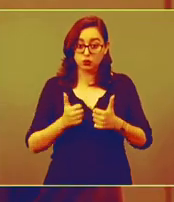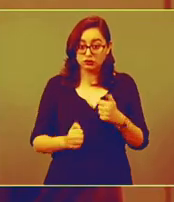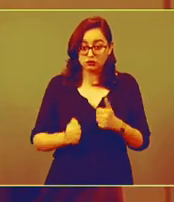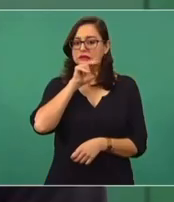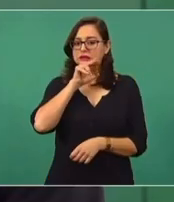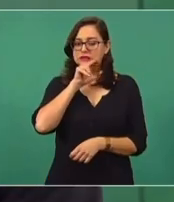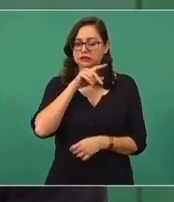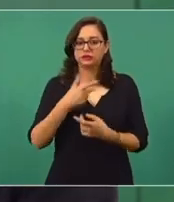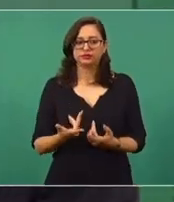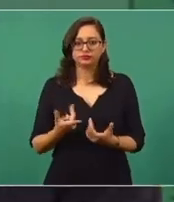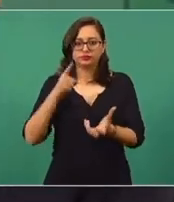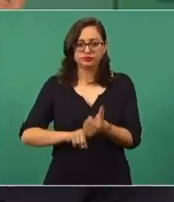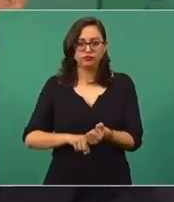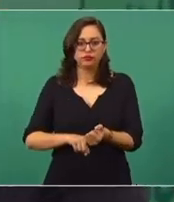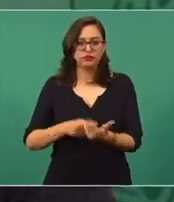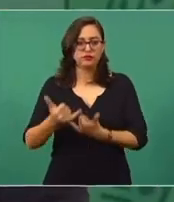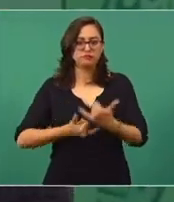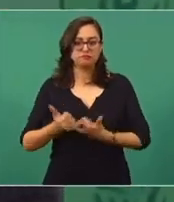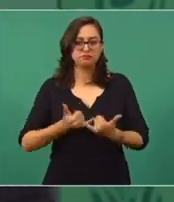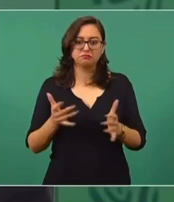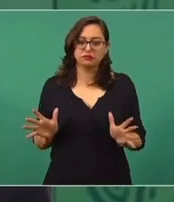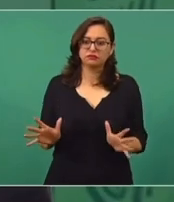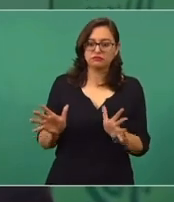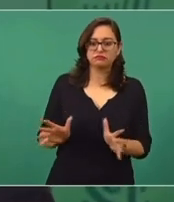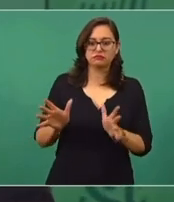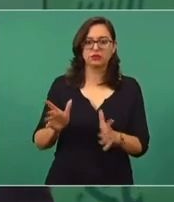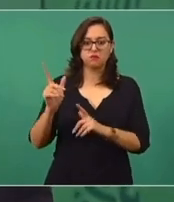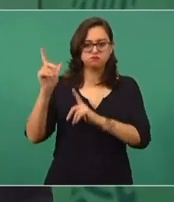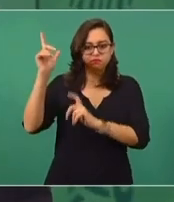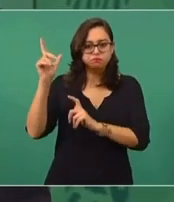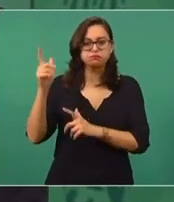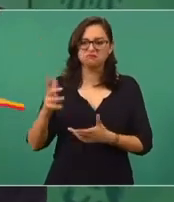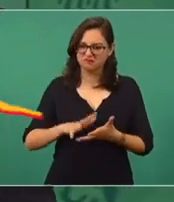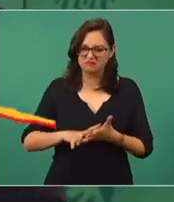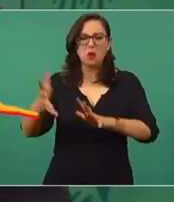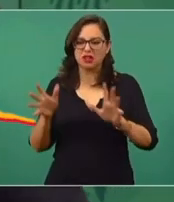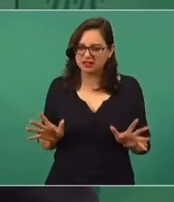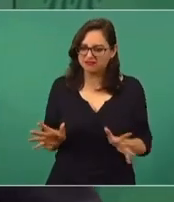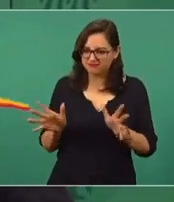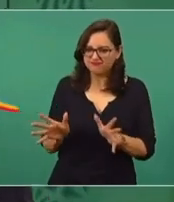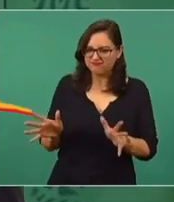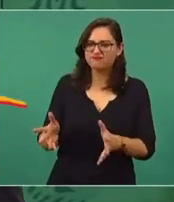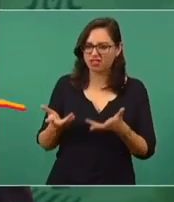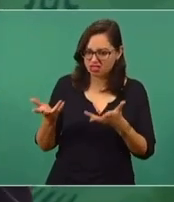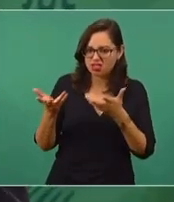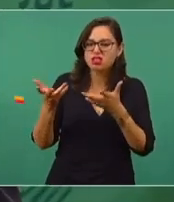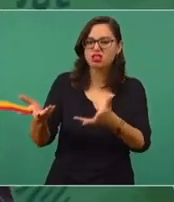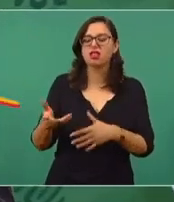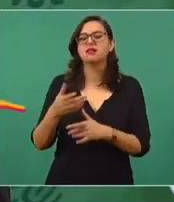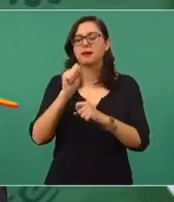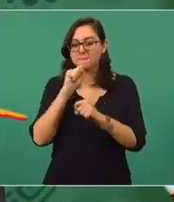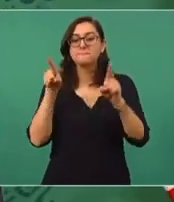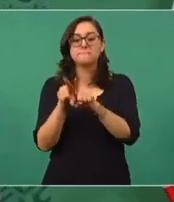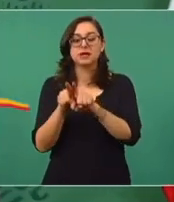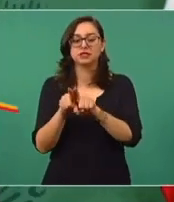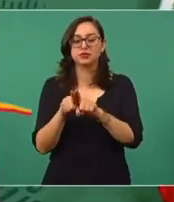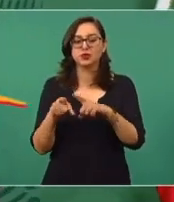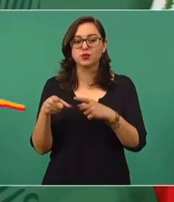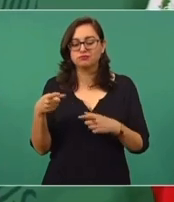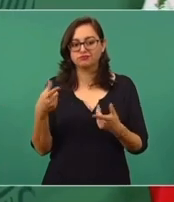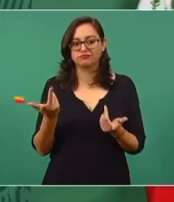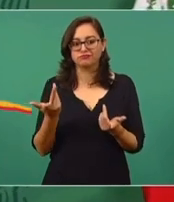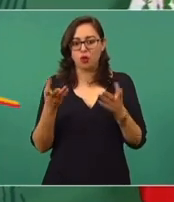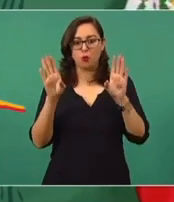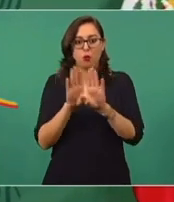cómo se está promoviendo, se hace apología de la violencia y cómo se promueven esas